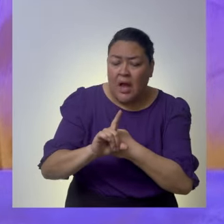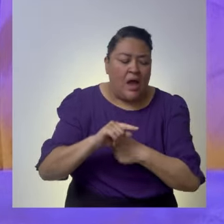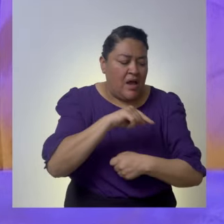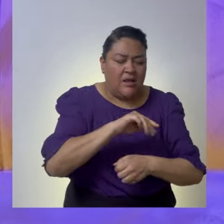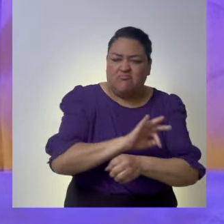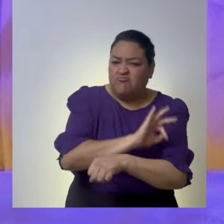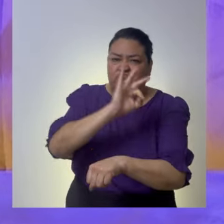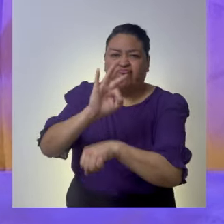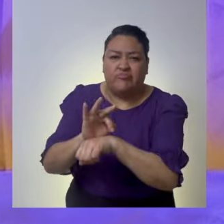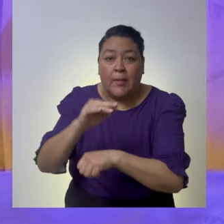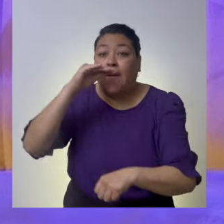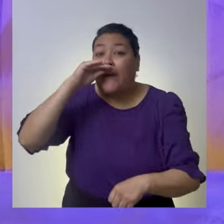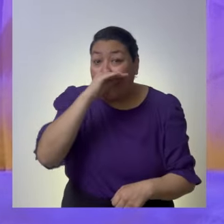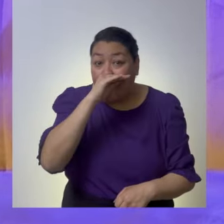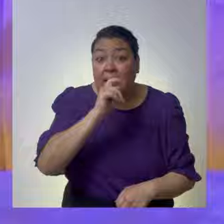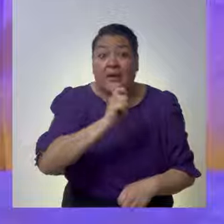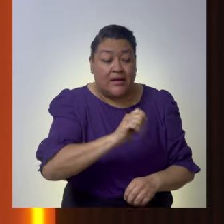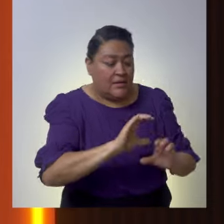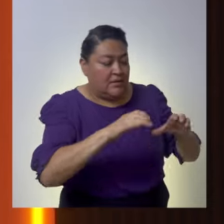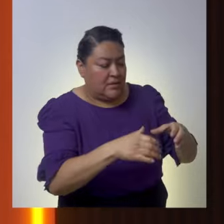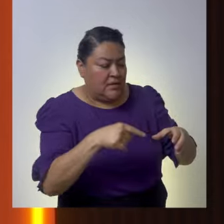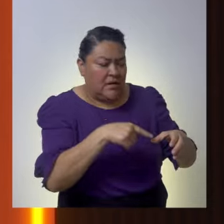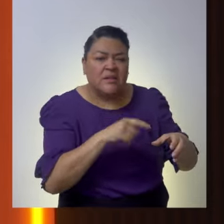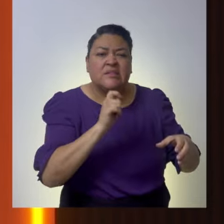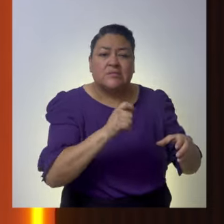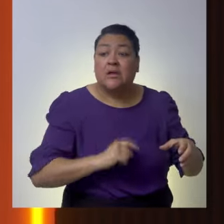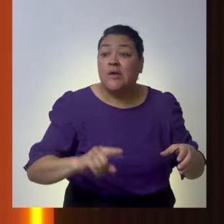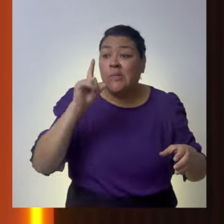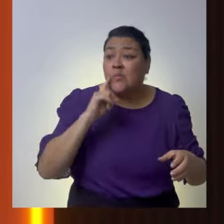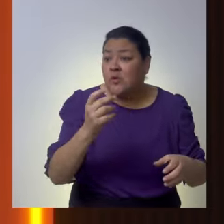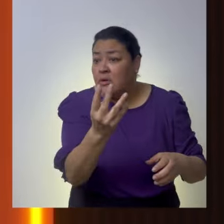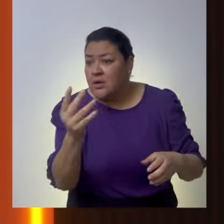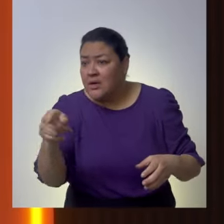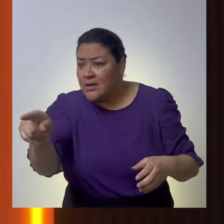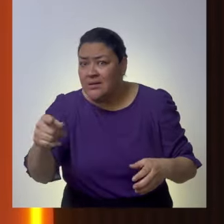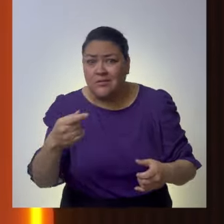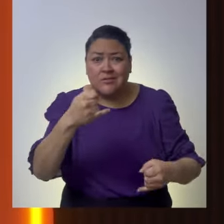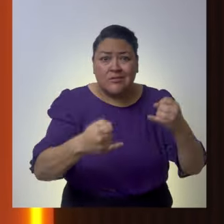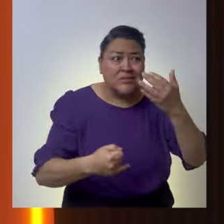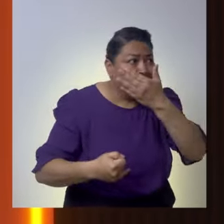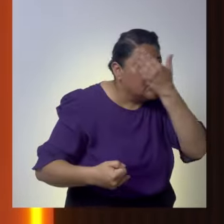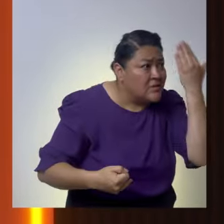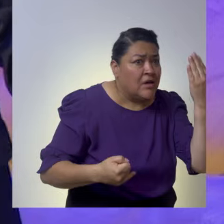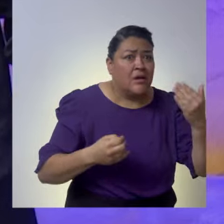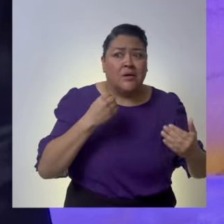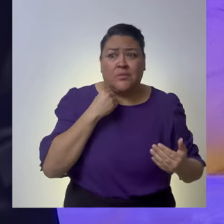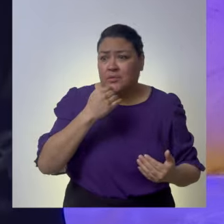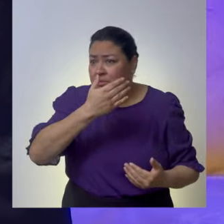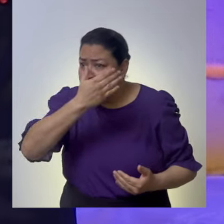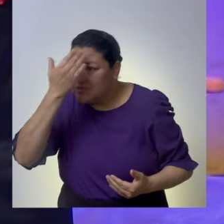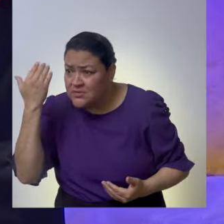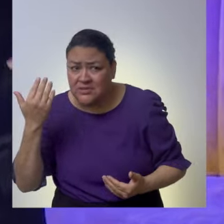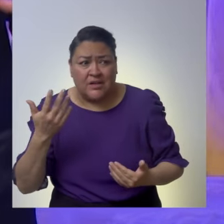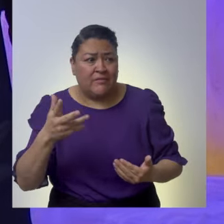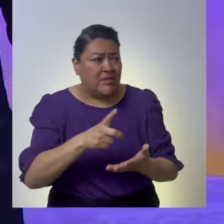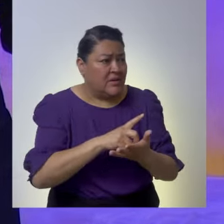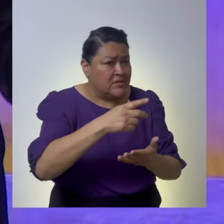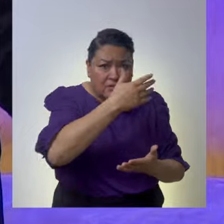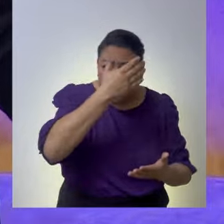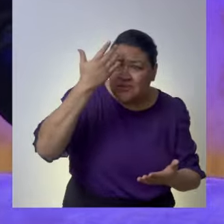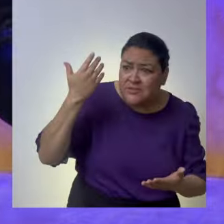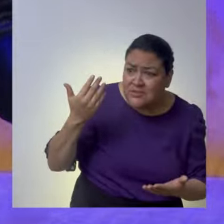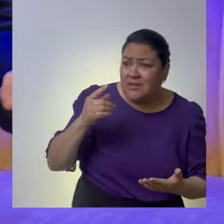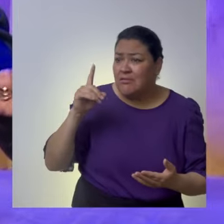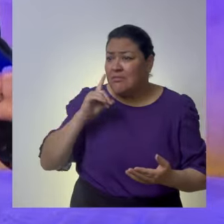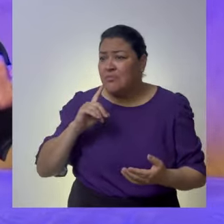asuntos de violencia política en razón de género. Se trata de ayudar a las mujeres que no saben cómo impugnar, que no son abogadas, que no saben